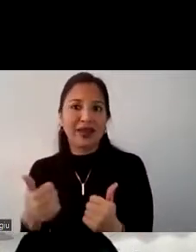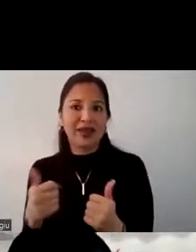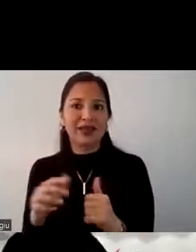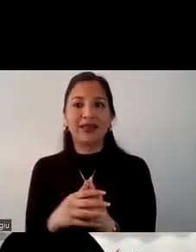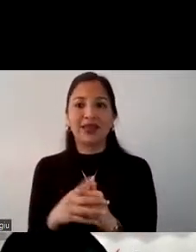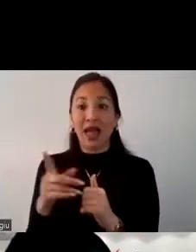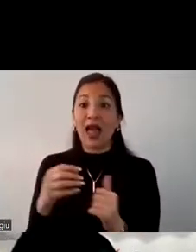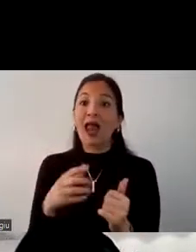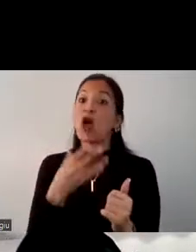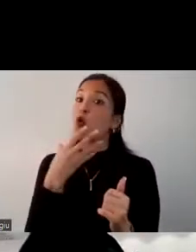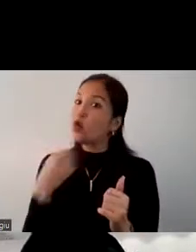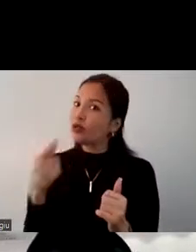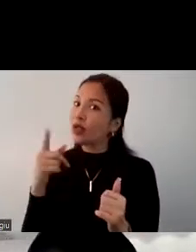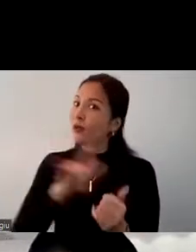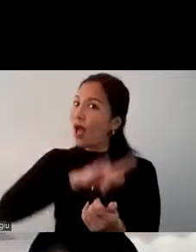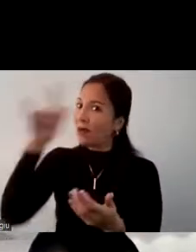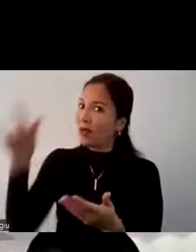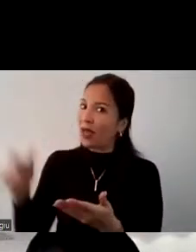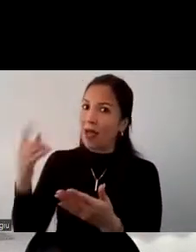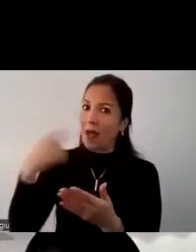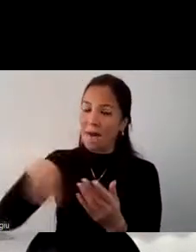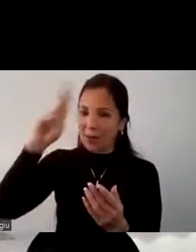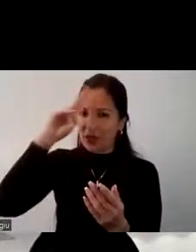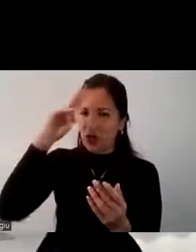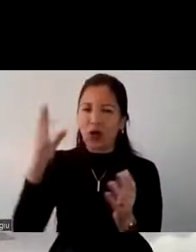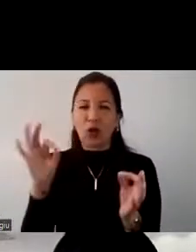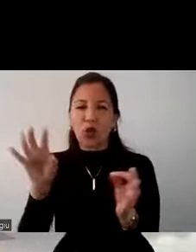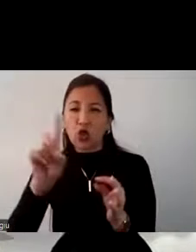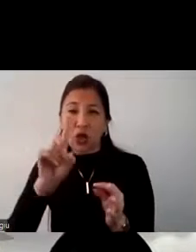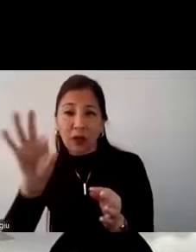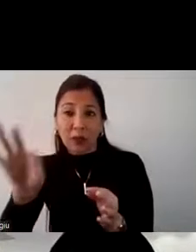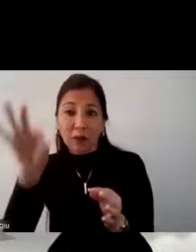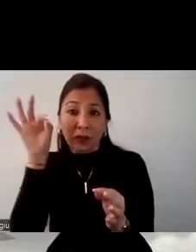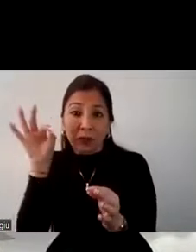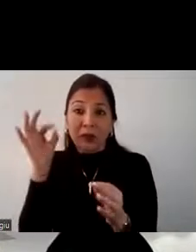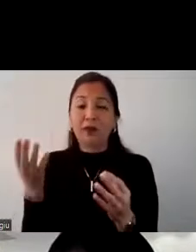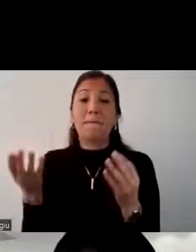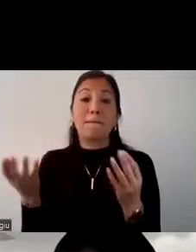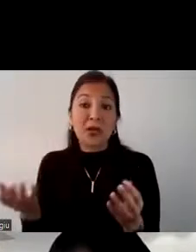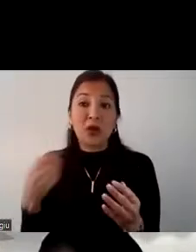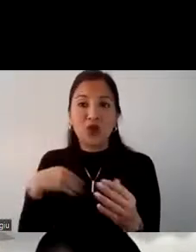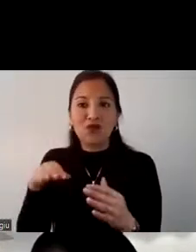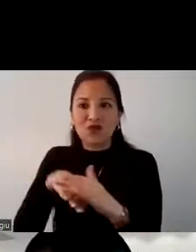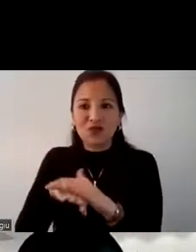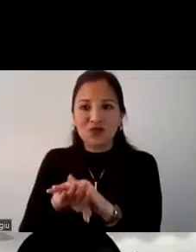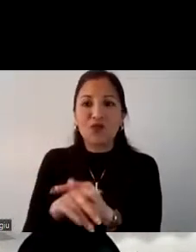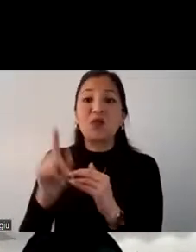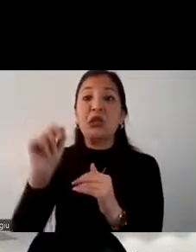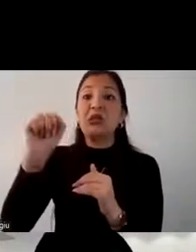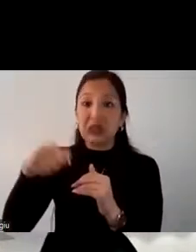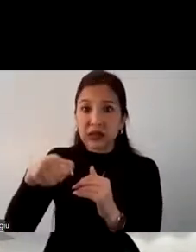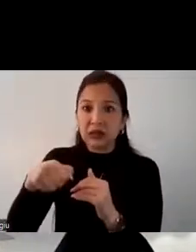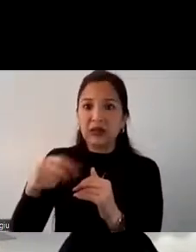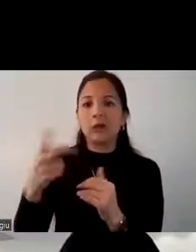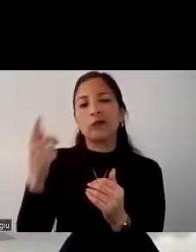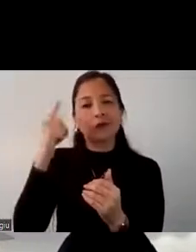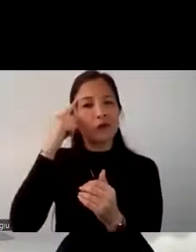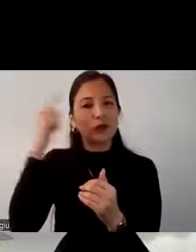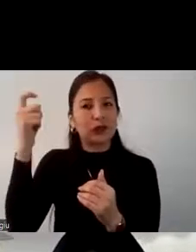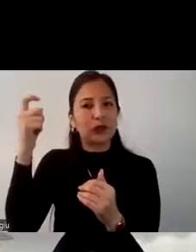motivación por viajar a Perú quizás aún no lo seleccionan pero ahí es donde nosotros entramos porque sí lo tienen en la cabeza